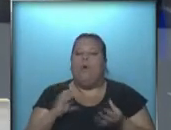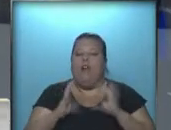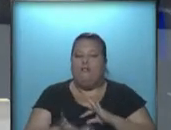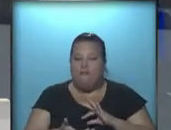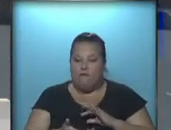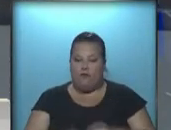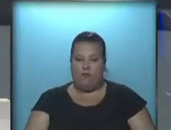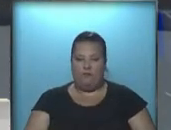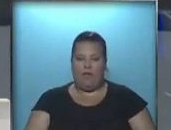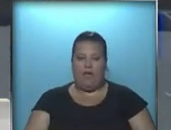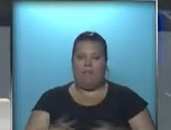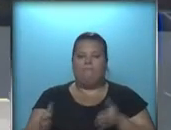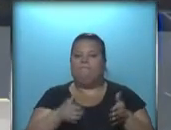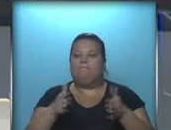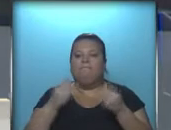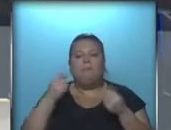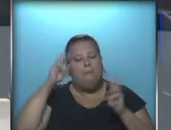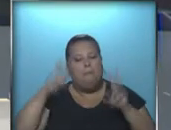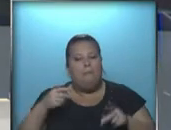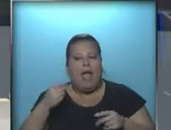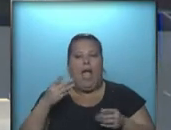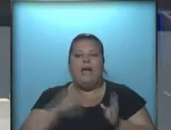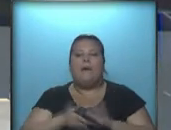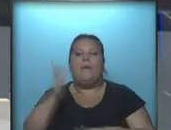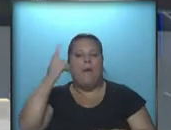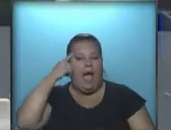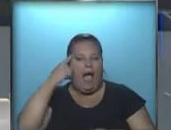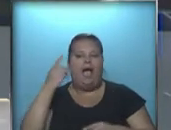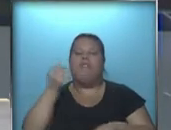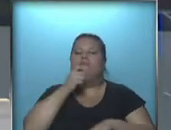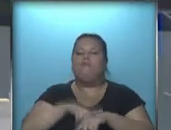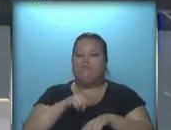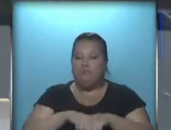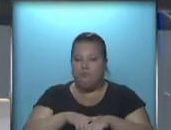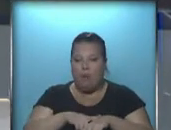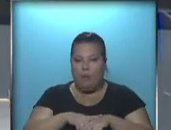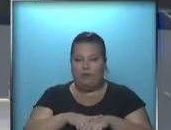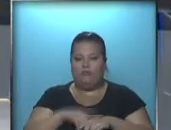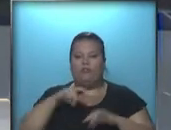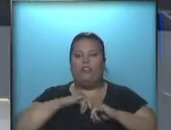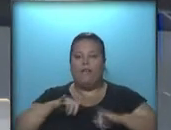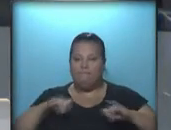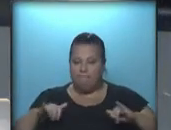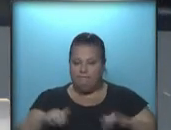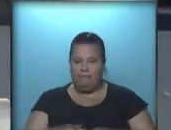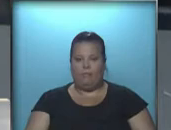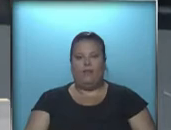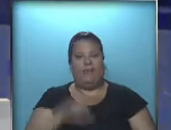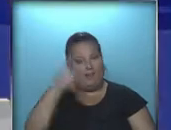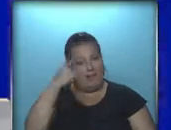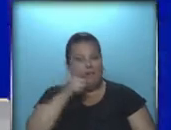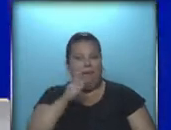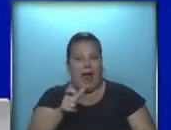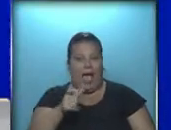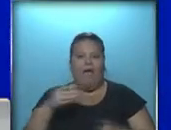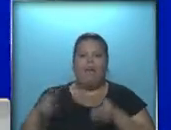la brújula a implementar? ¿Cuál será el norte a tener en cuenta a la hora justamente de realizar esta campaña? Buena palabra la